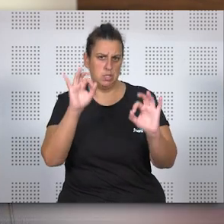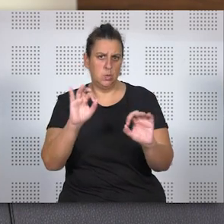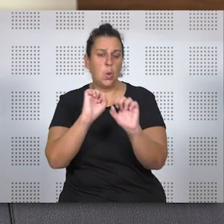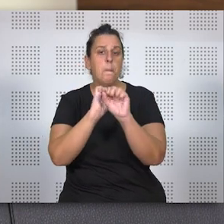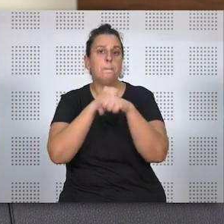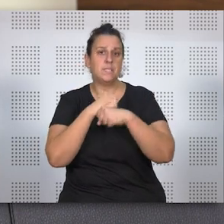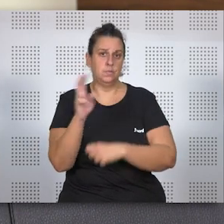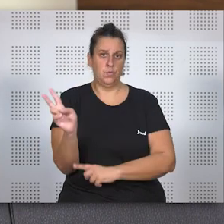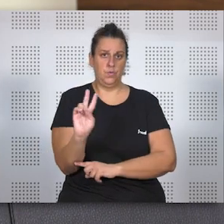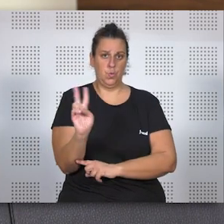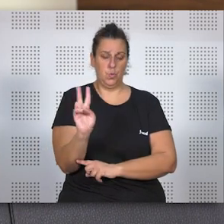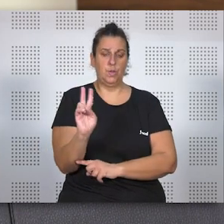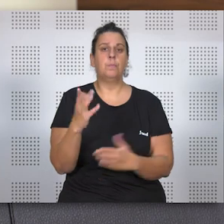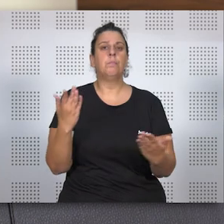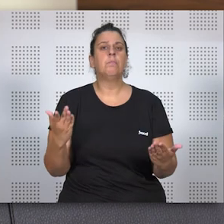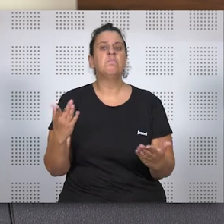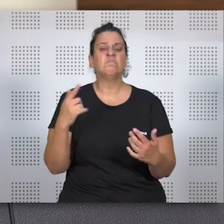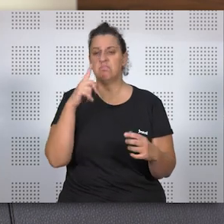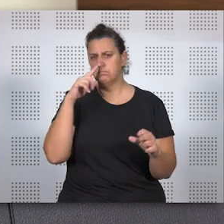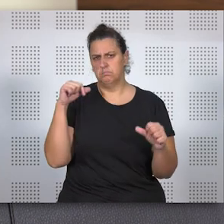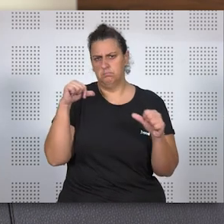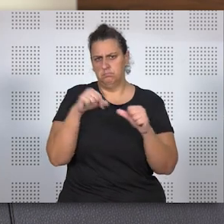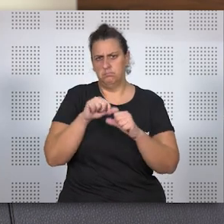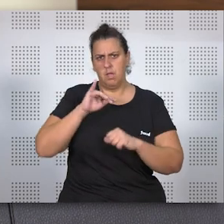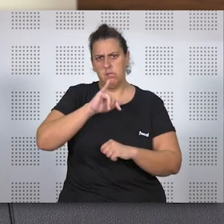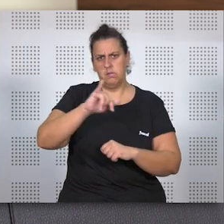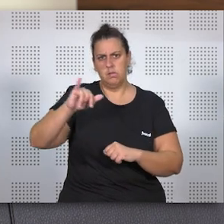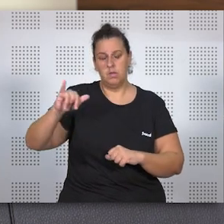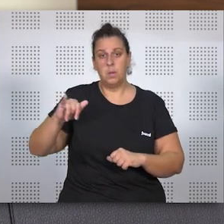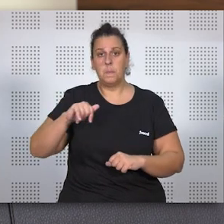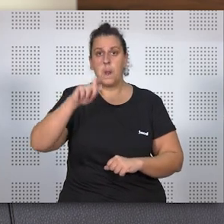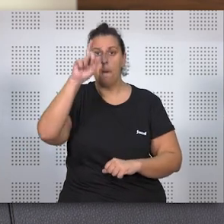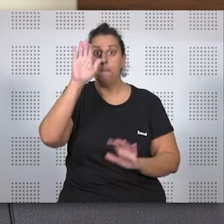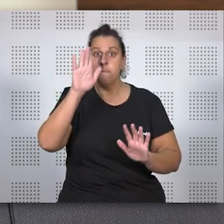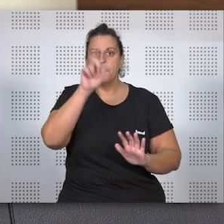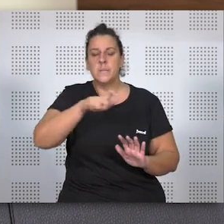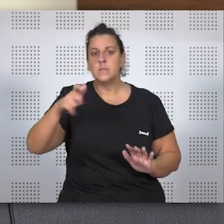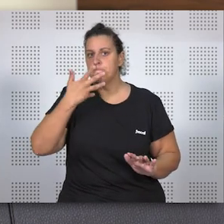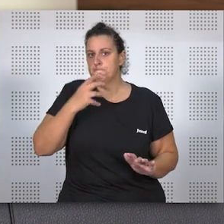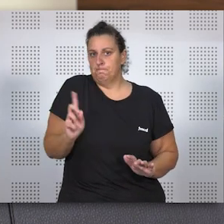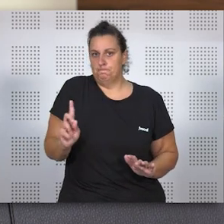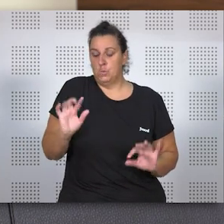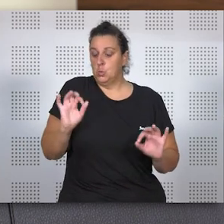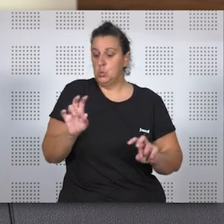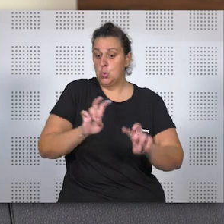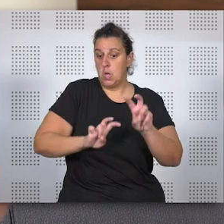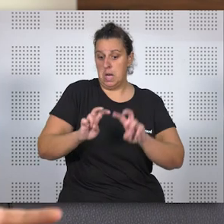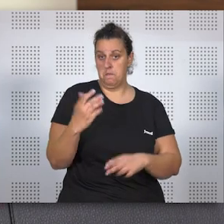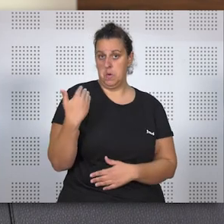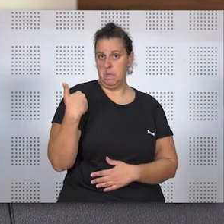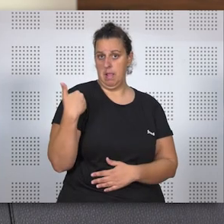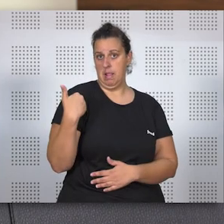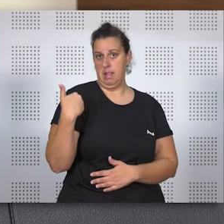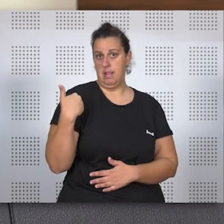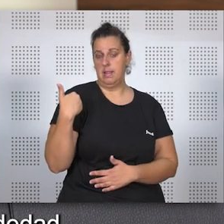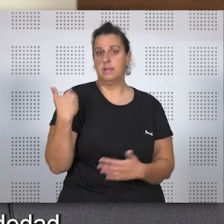que es la pensión de viudedad. Lleva entre nosotros muchísimo tiempo pero sigue siendo una gran desconocida, de hecho ha sido reformada desde hace muy poco